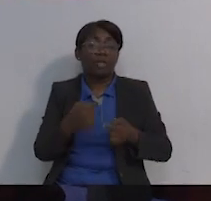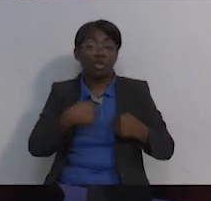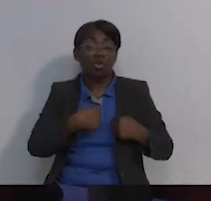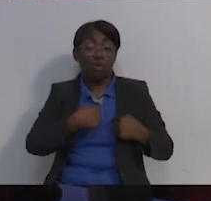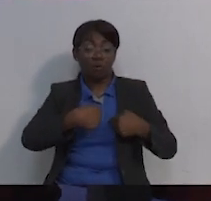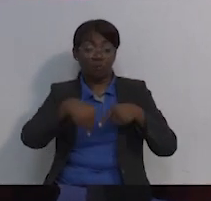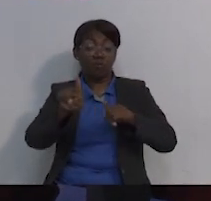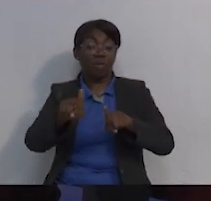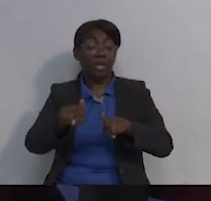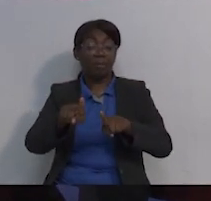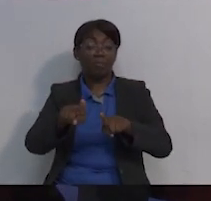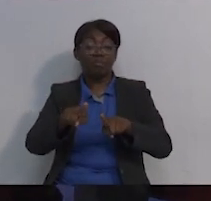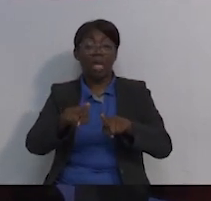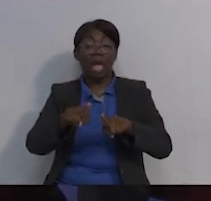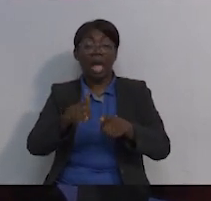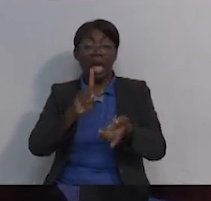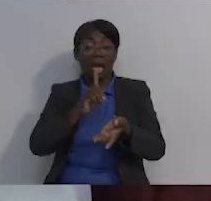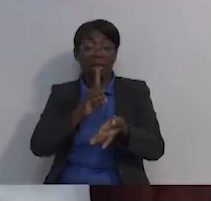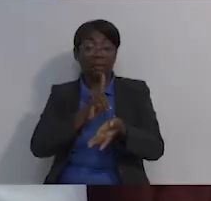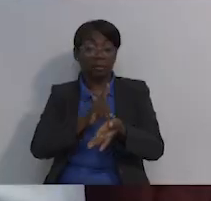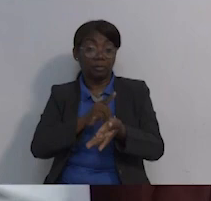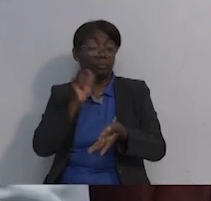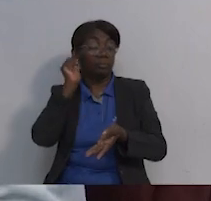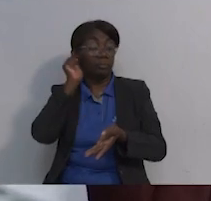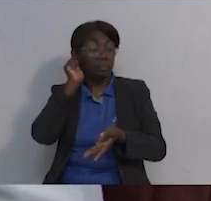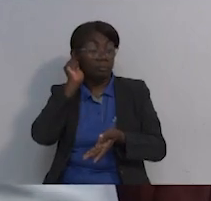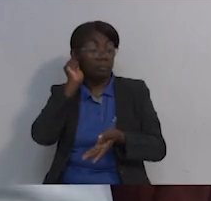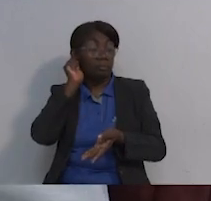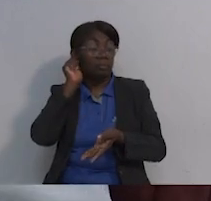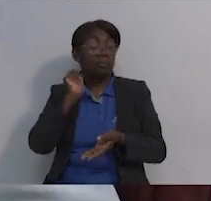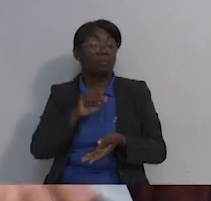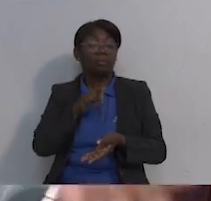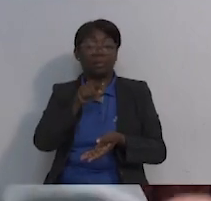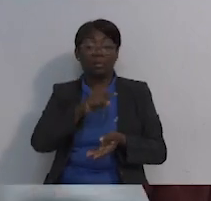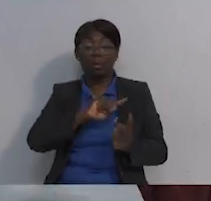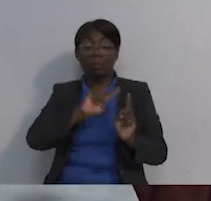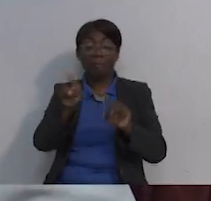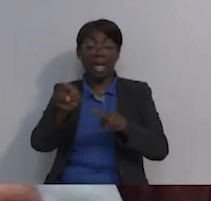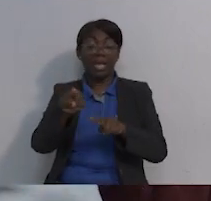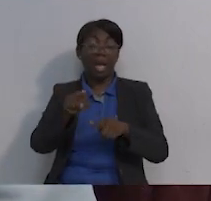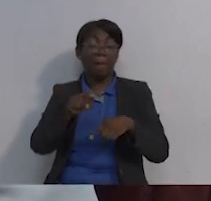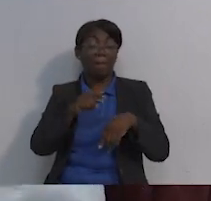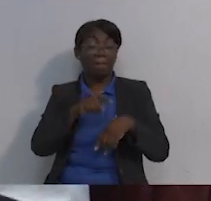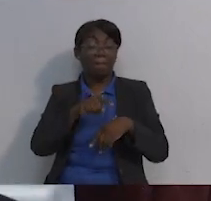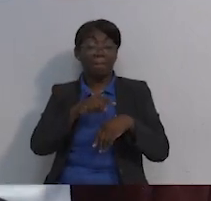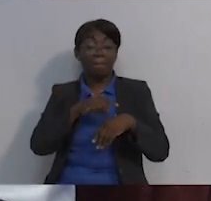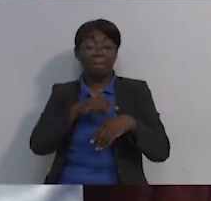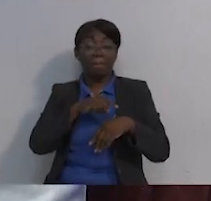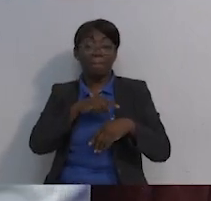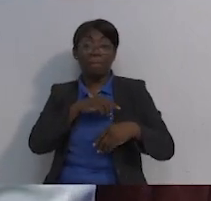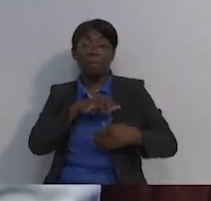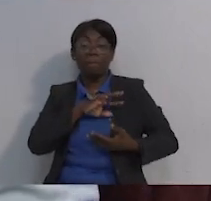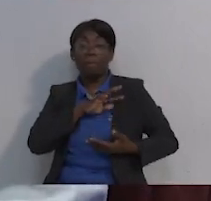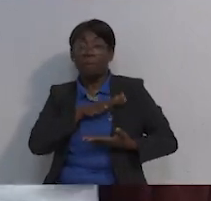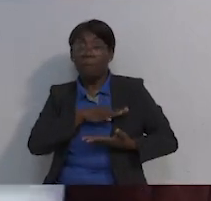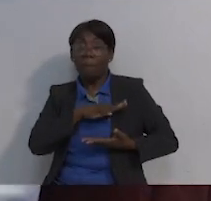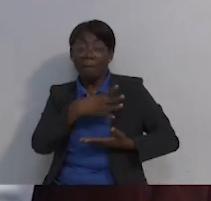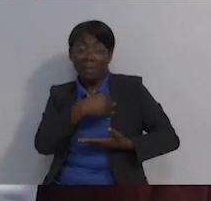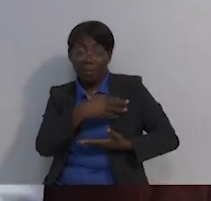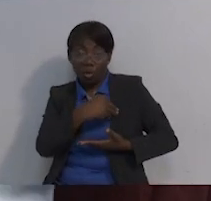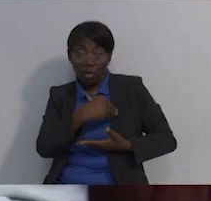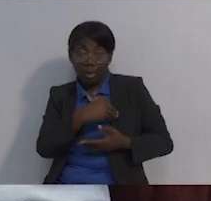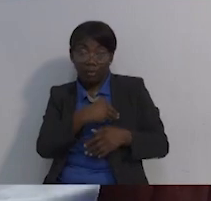porque tuviste un síntoma. No, yo fui al ginecólogo, me refirieron a la mamografía, que